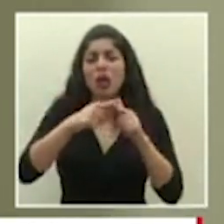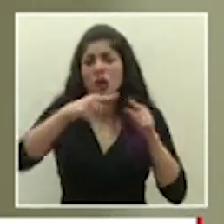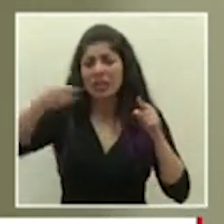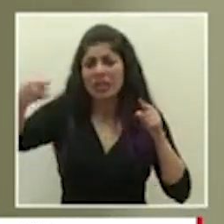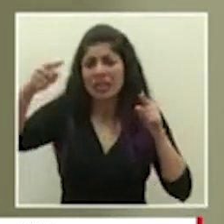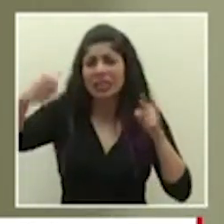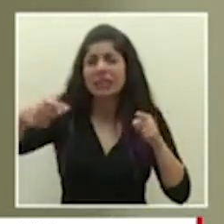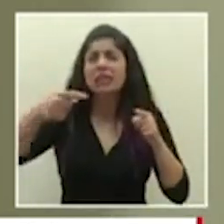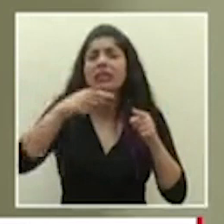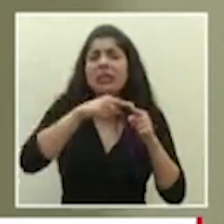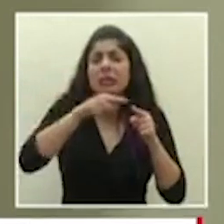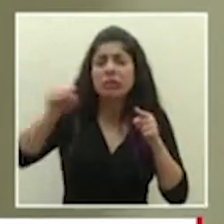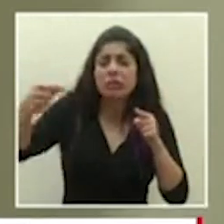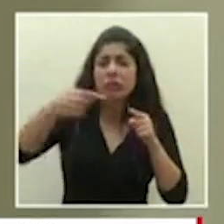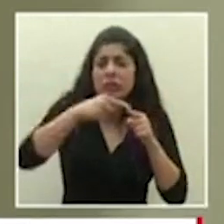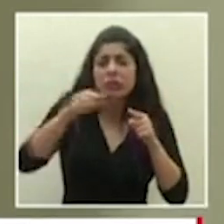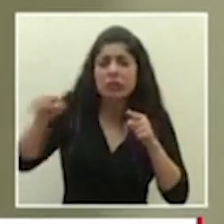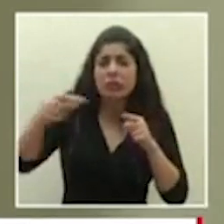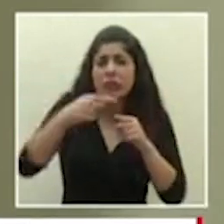abierta siempre pero